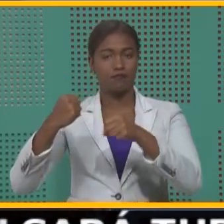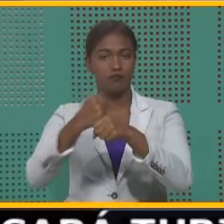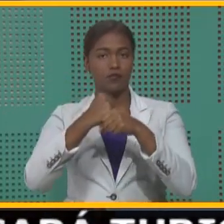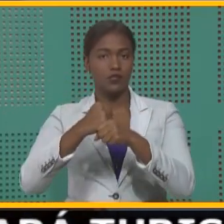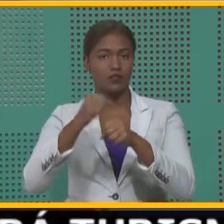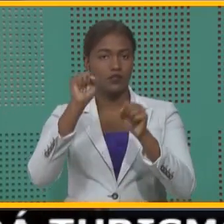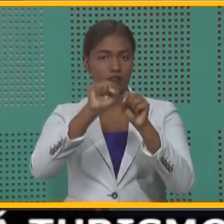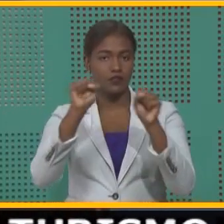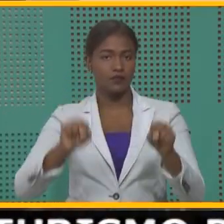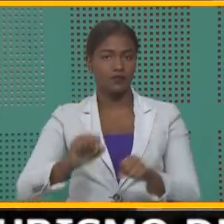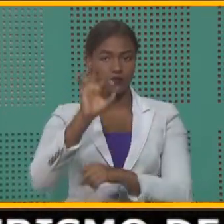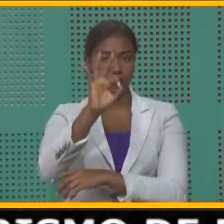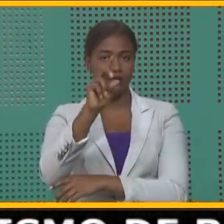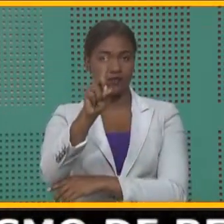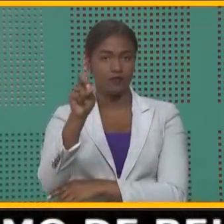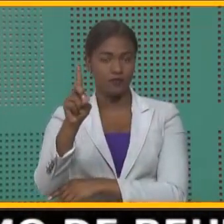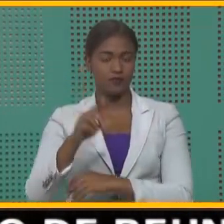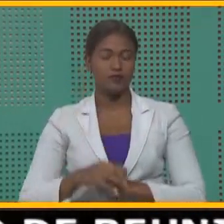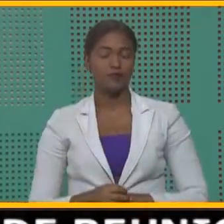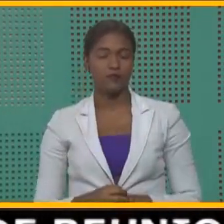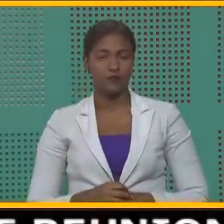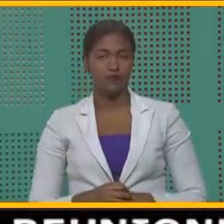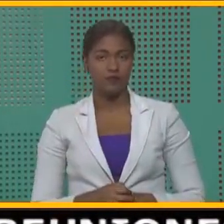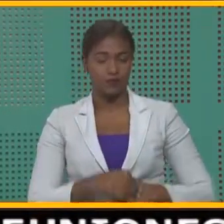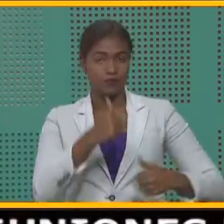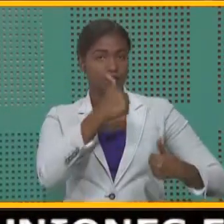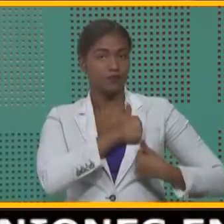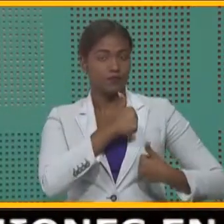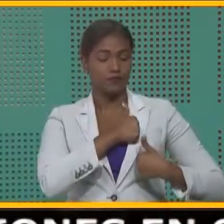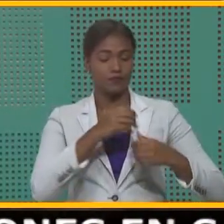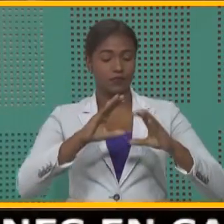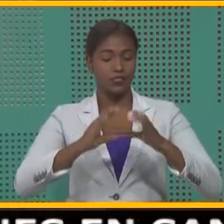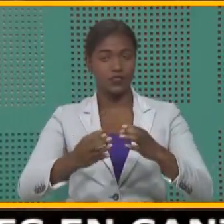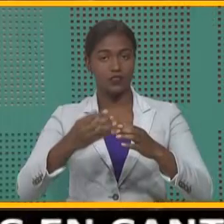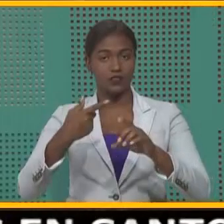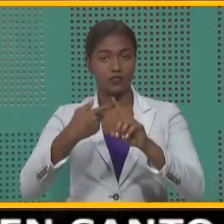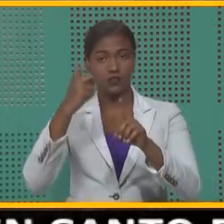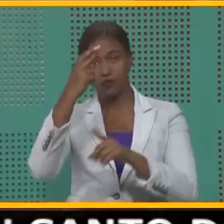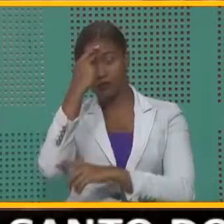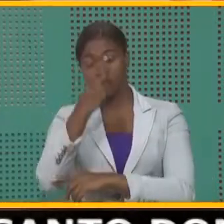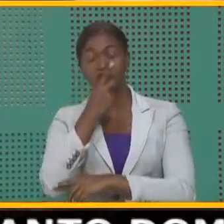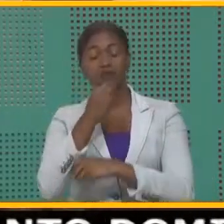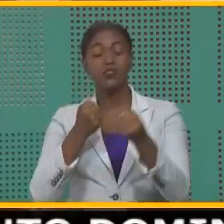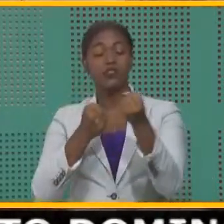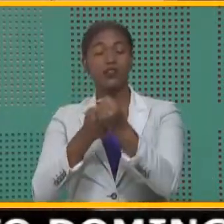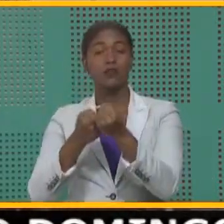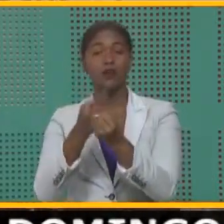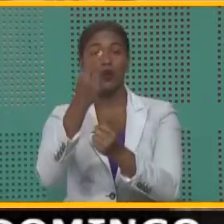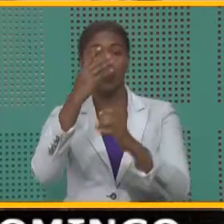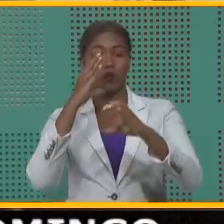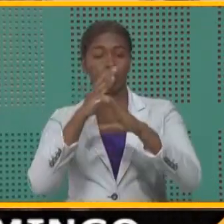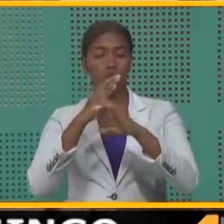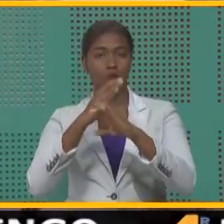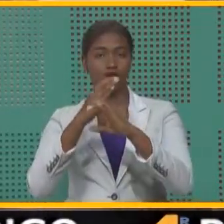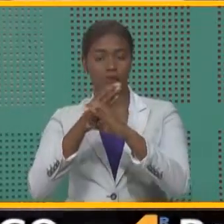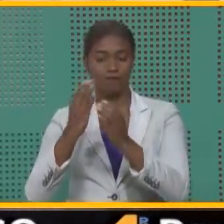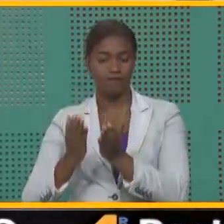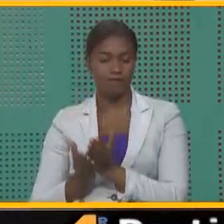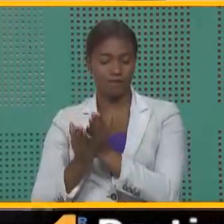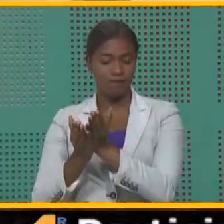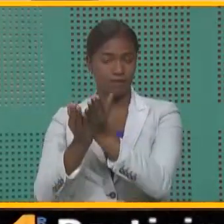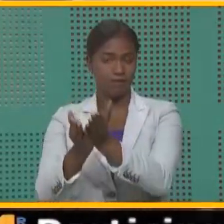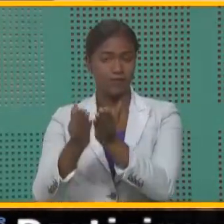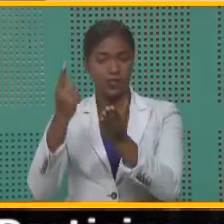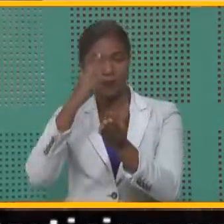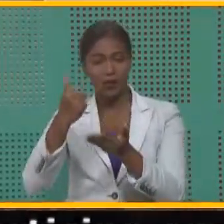Sistema 911. La Armada de la República Dominicana aporta una unidad marítima de